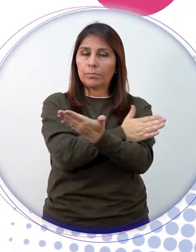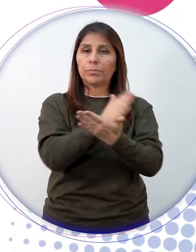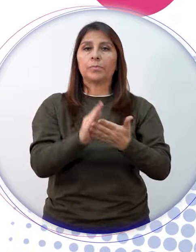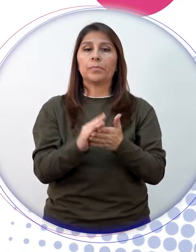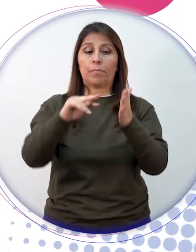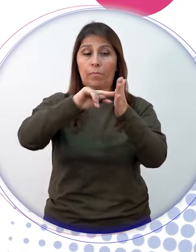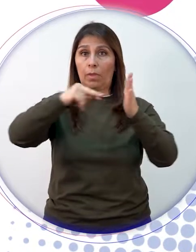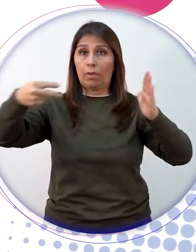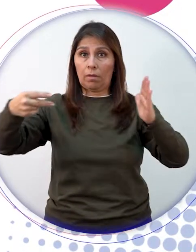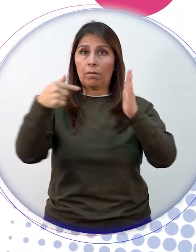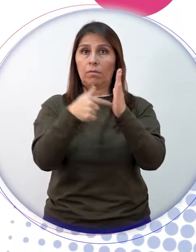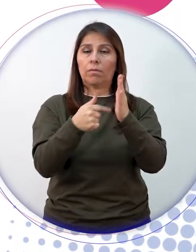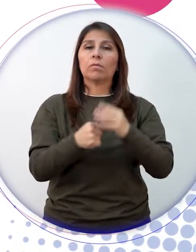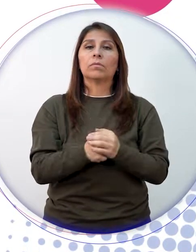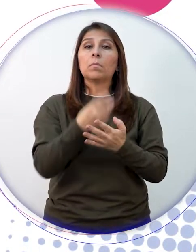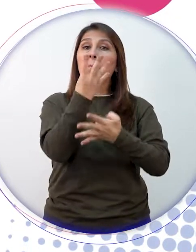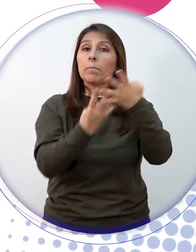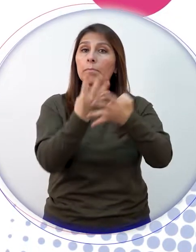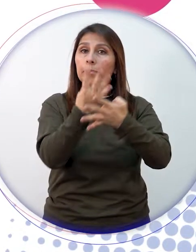Tecnología,